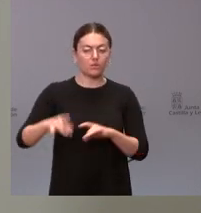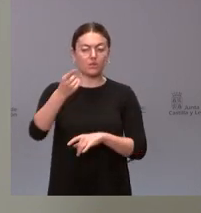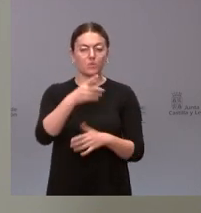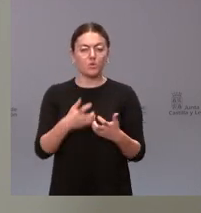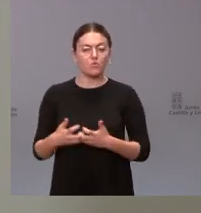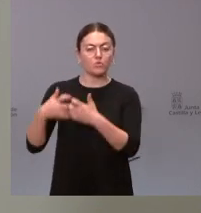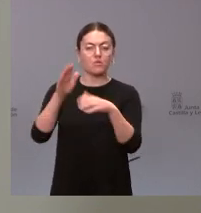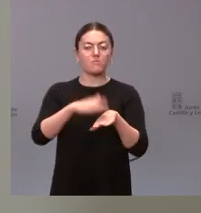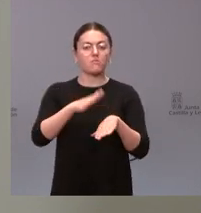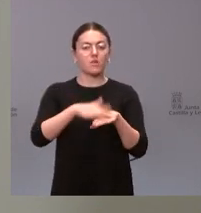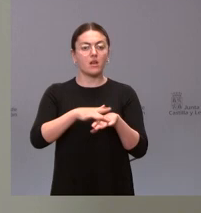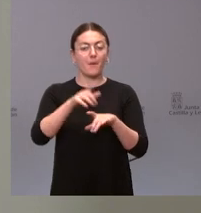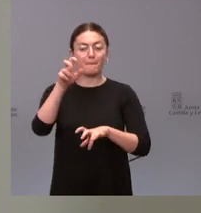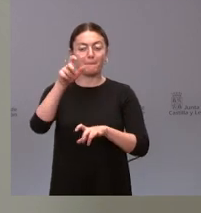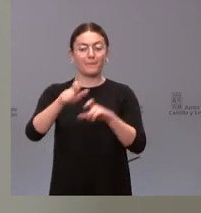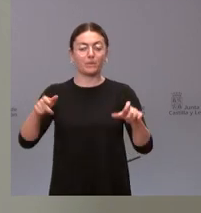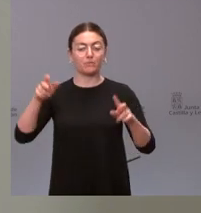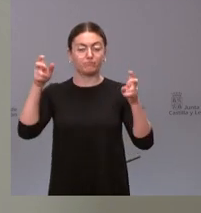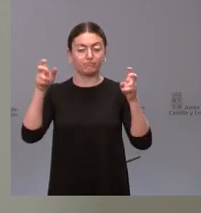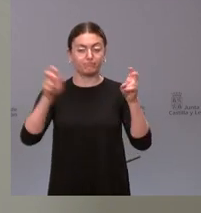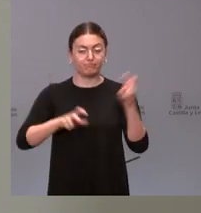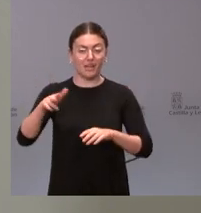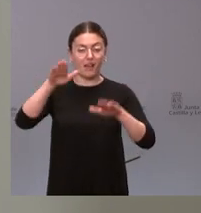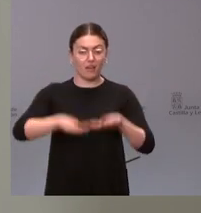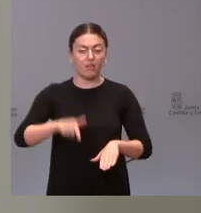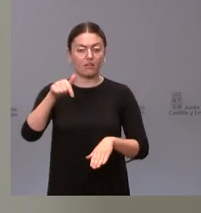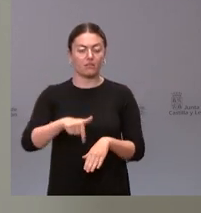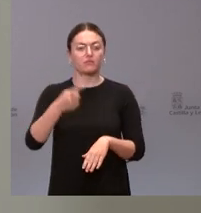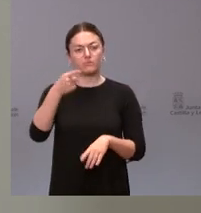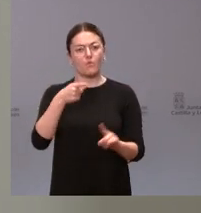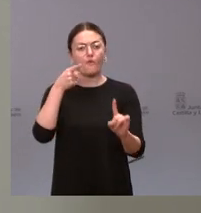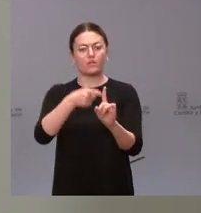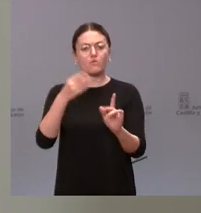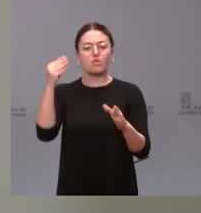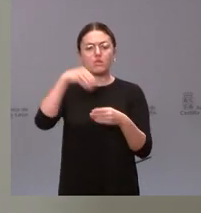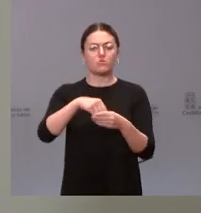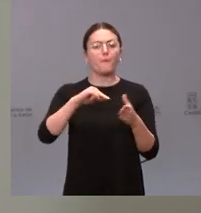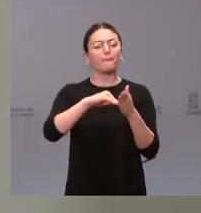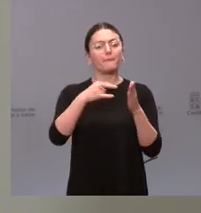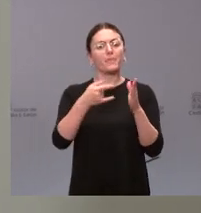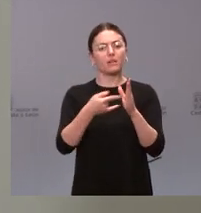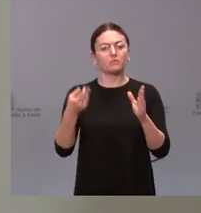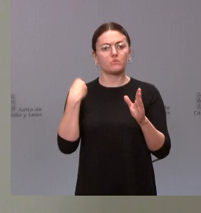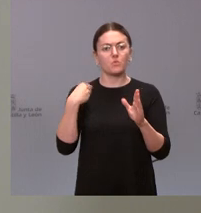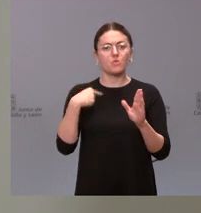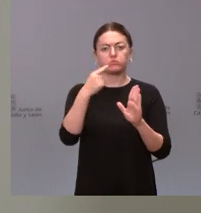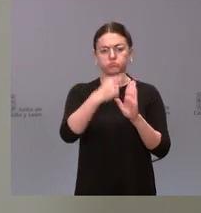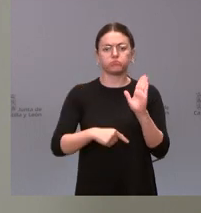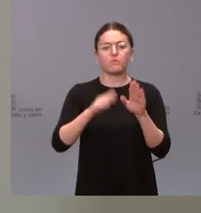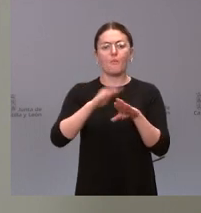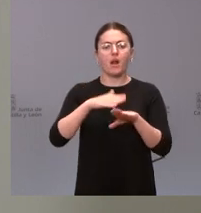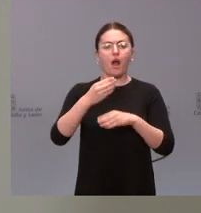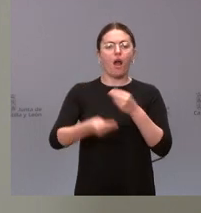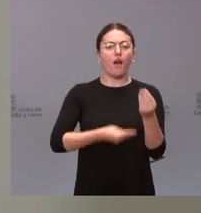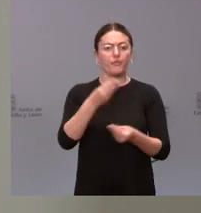para fijar población pues es uno de los objetivos incluidos en el plan y que se tienen en cuenta en la definición de la línea de actuación y financiación de